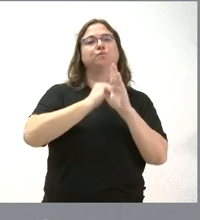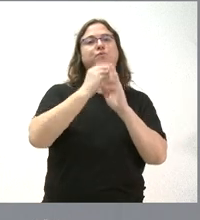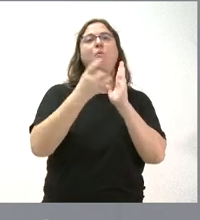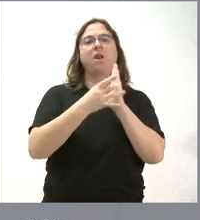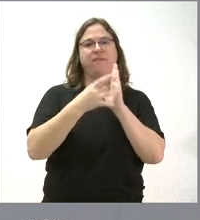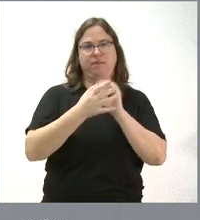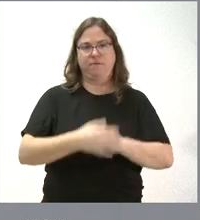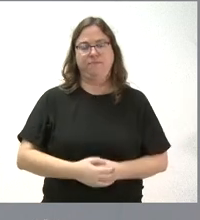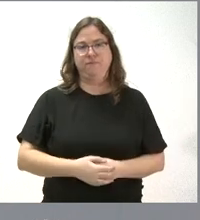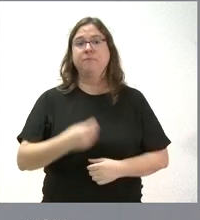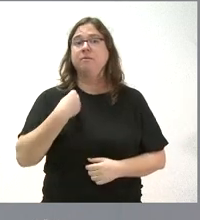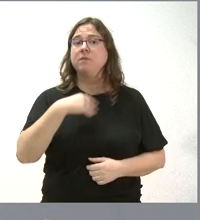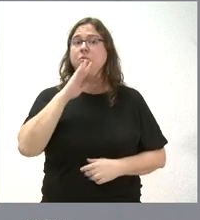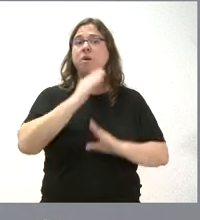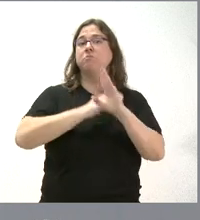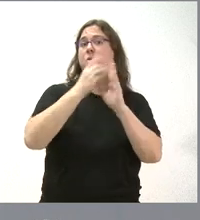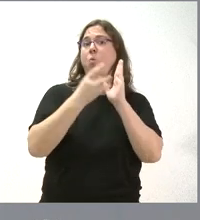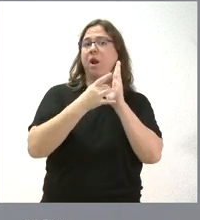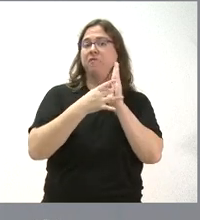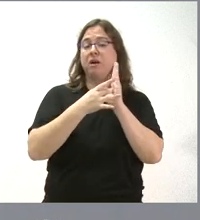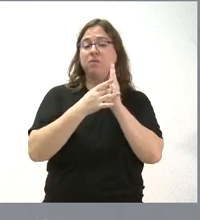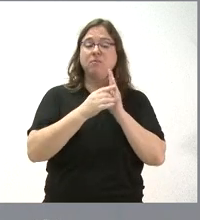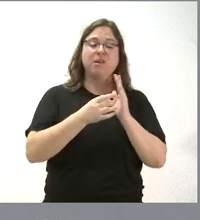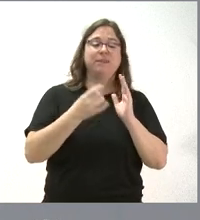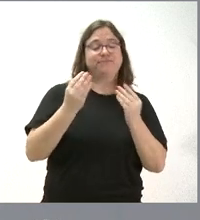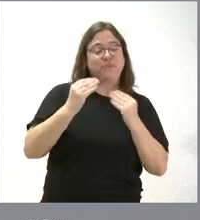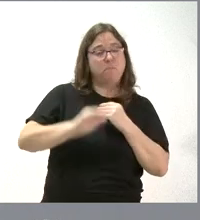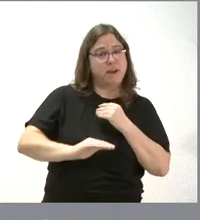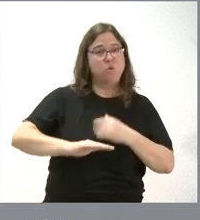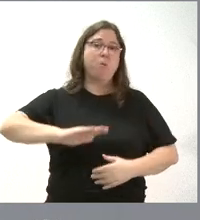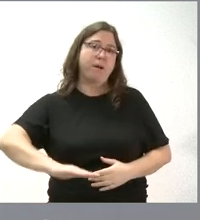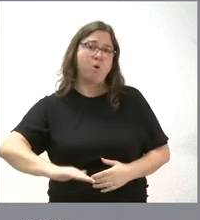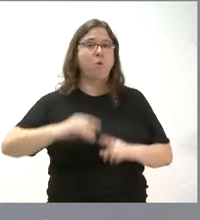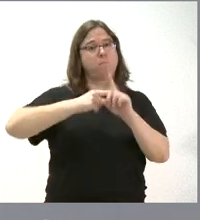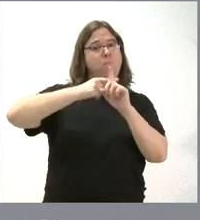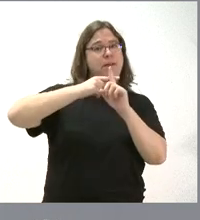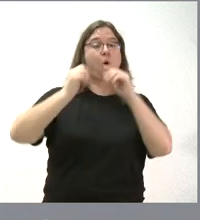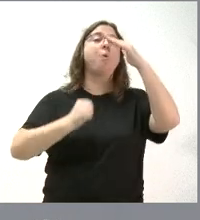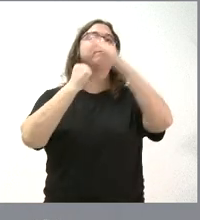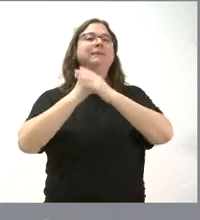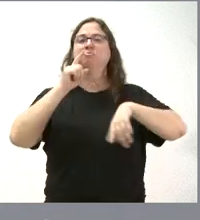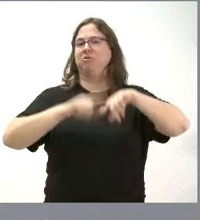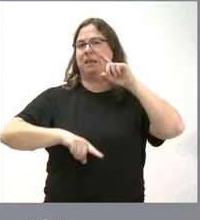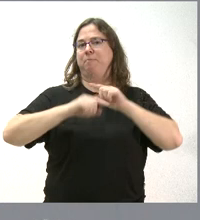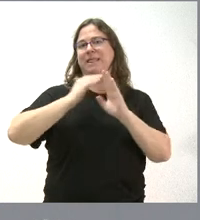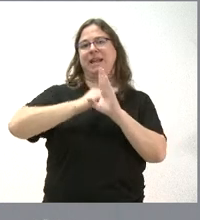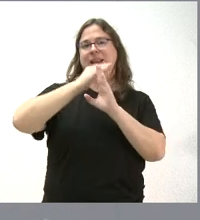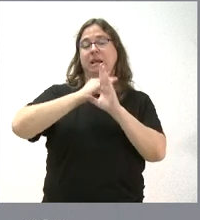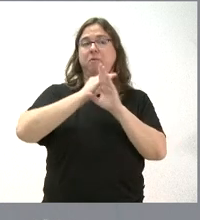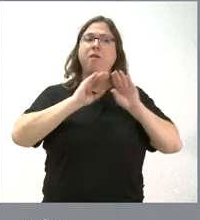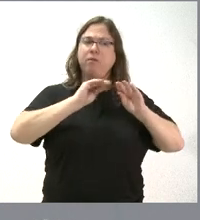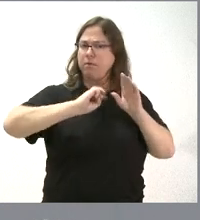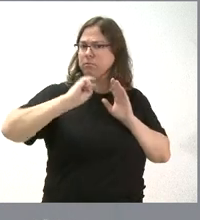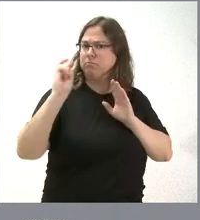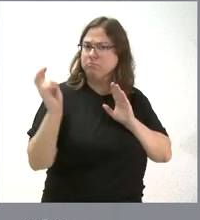No es lo mismo que el nivel de cualificación sea a un nivel inferior o sea a un nivel intermedio o sea a un nivel máximo porque aquí no se excluye ningún tipo de formación